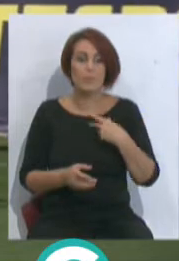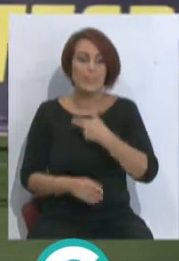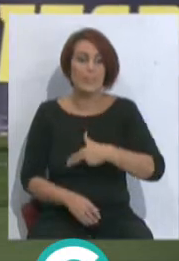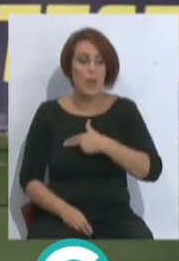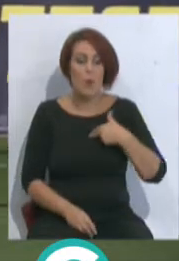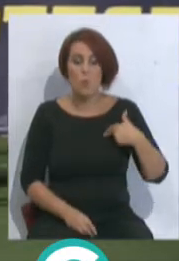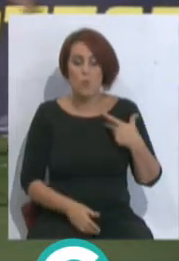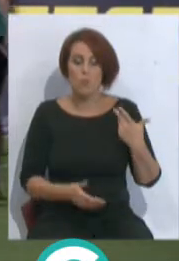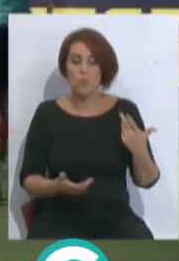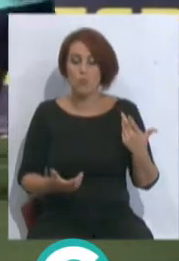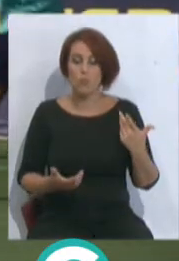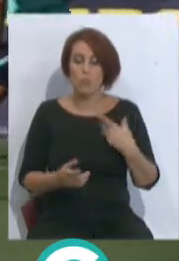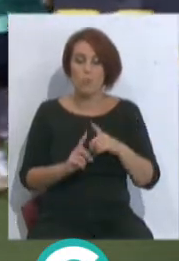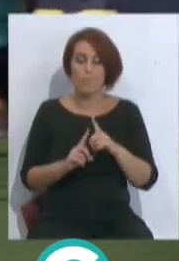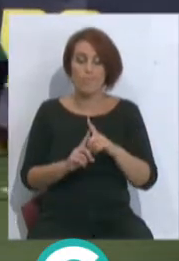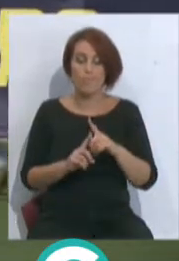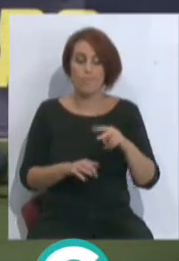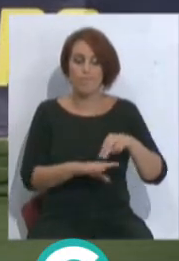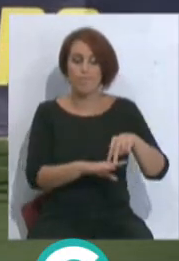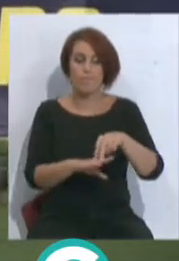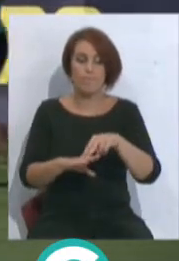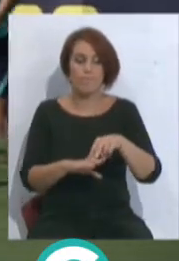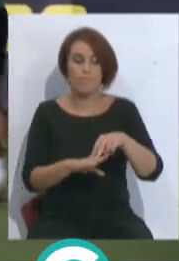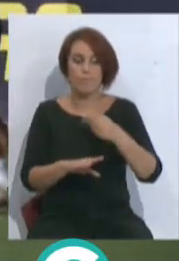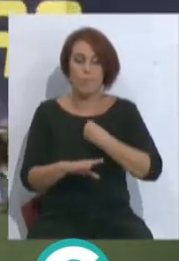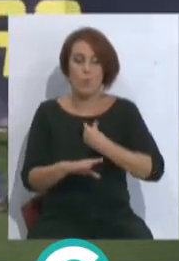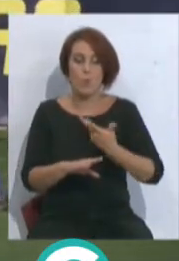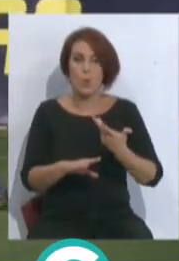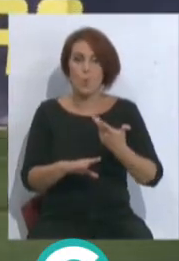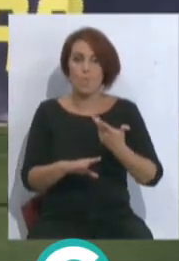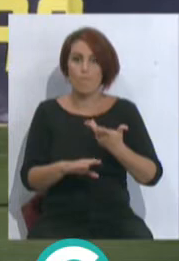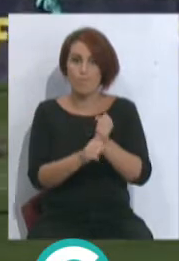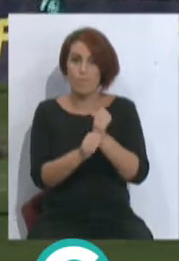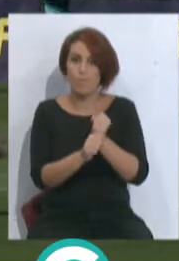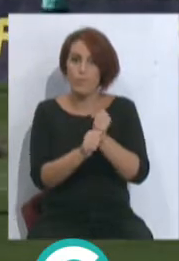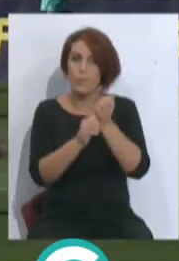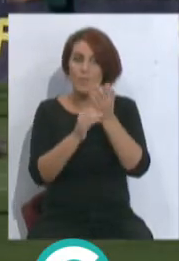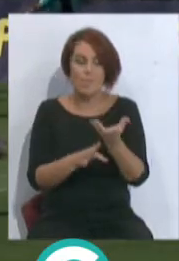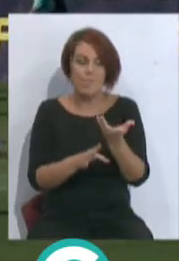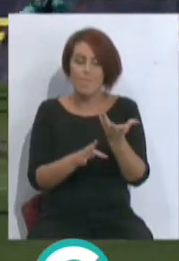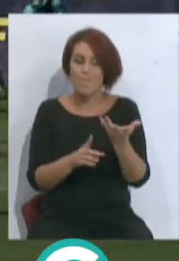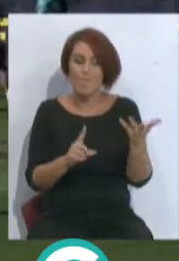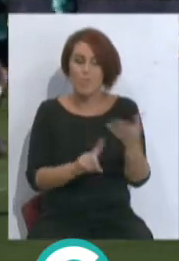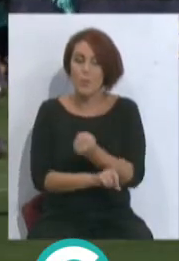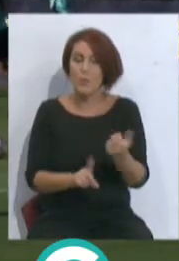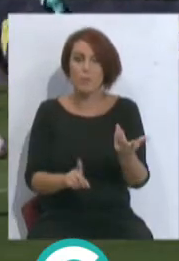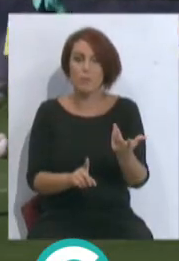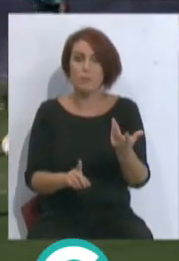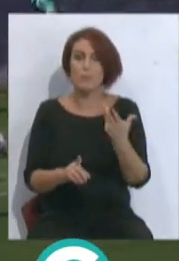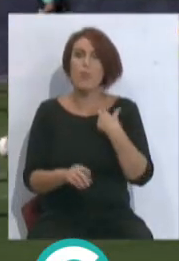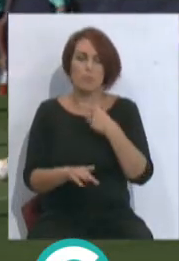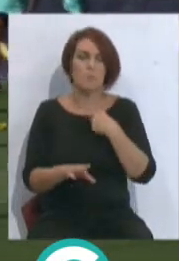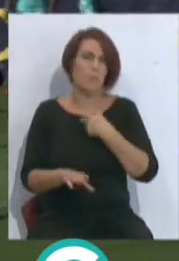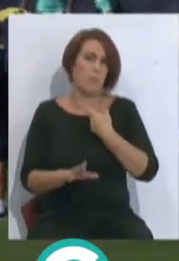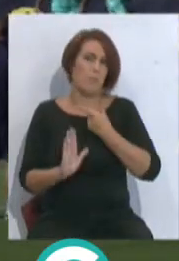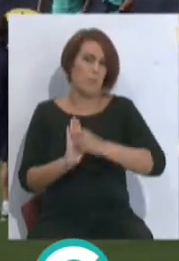Arzamendia, no se encuentra con la posición donde él pueda rendir de una forma satisfactoria en el Cádiz. Condiciones